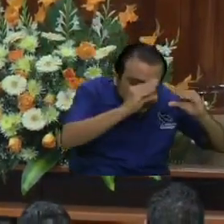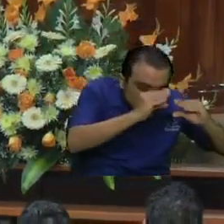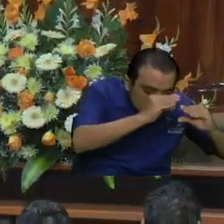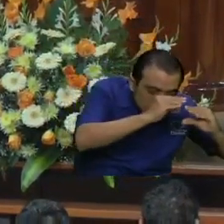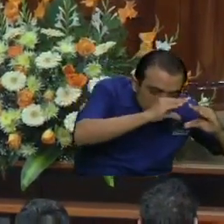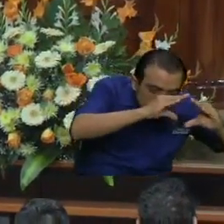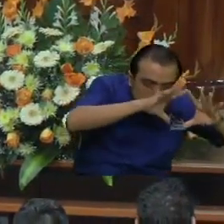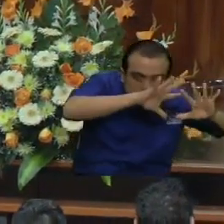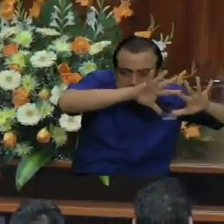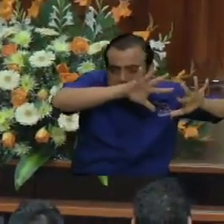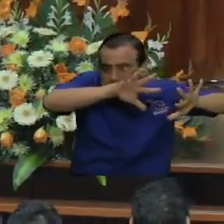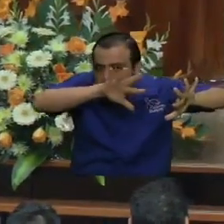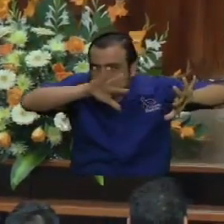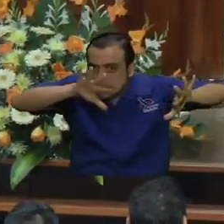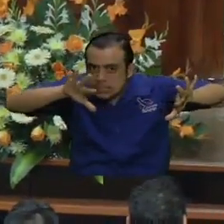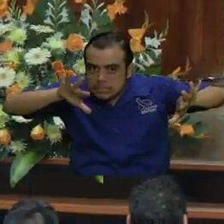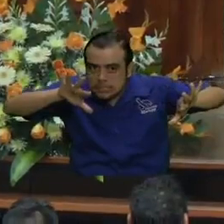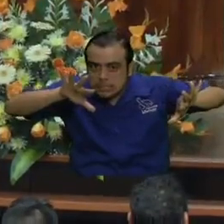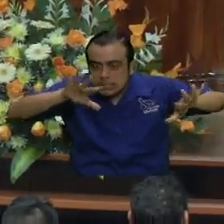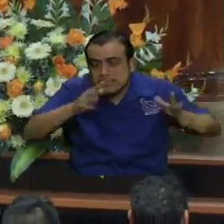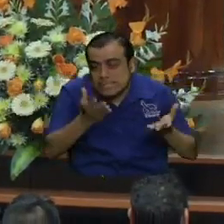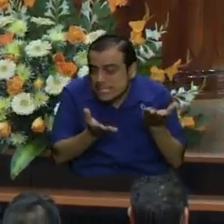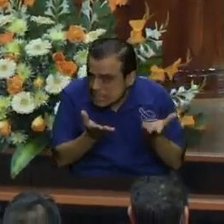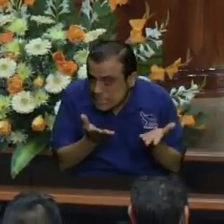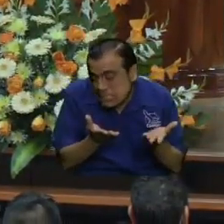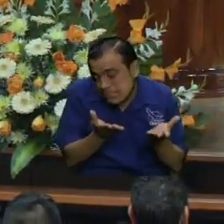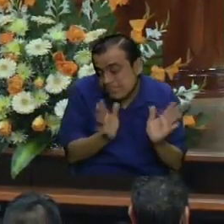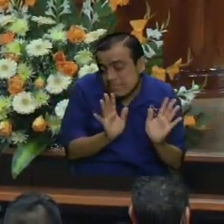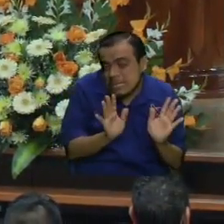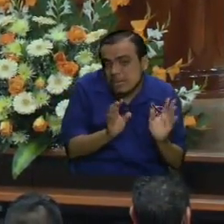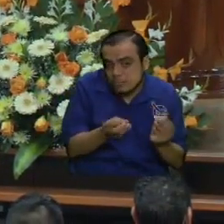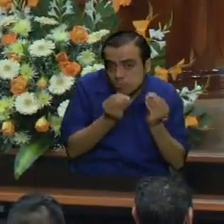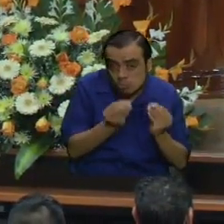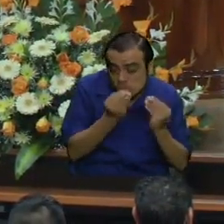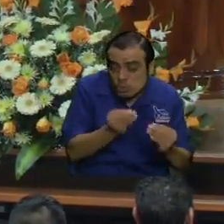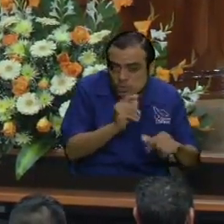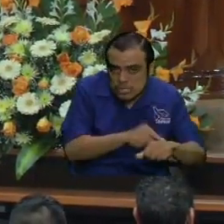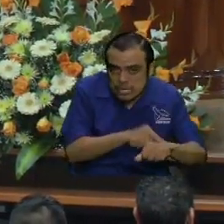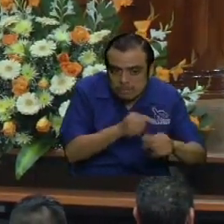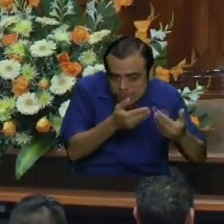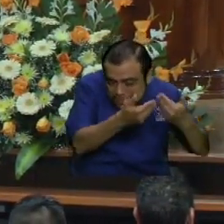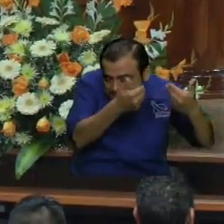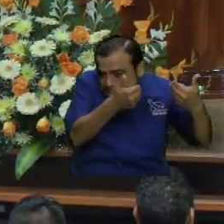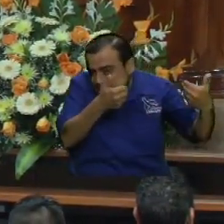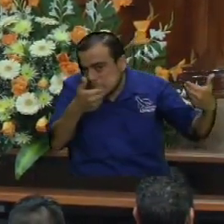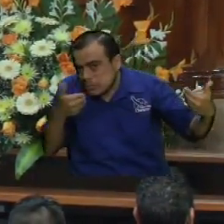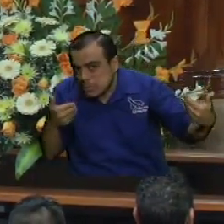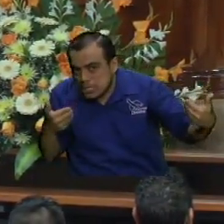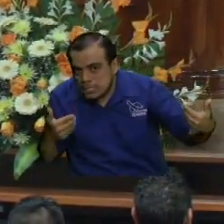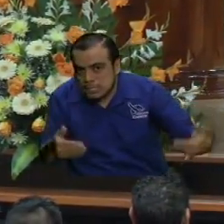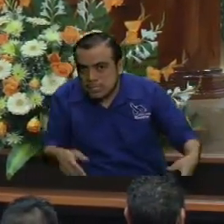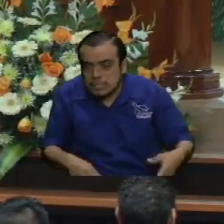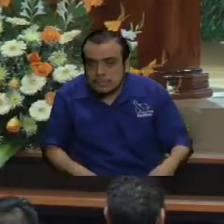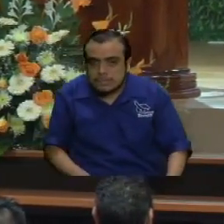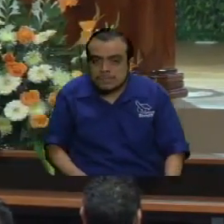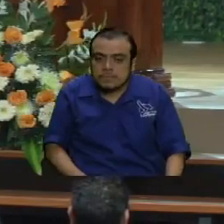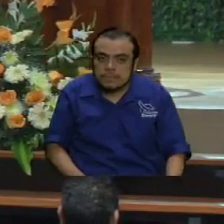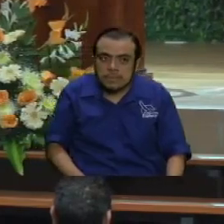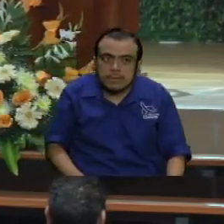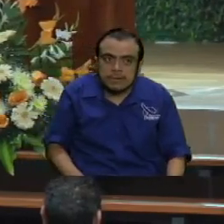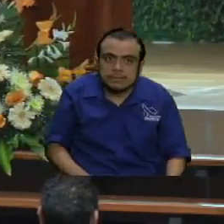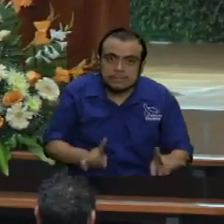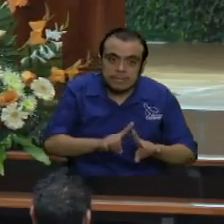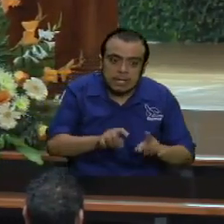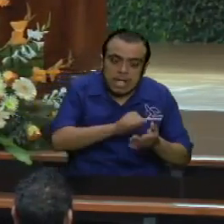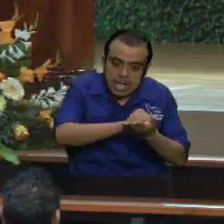empiezan a despojar y a despojar. Eso puede llevar mucho tiempo, mejor dicho, eso va a llevar mucho tiempo. Pero, lo último